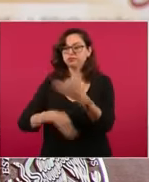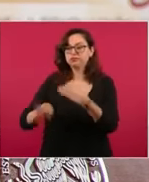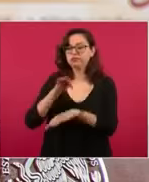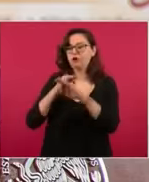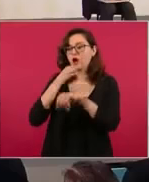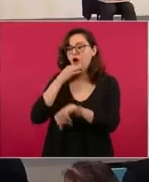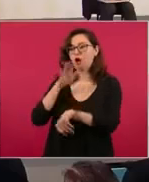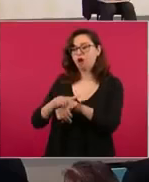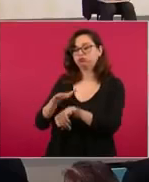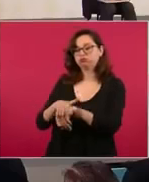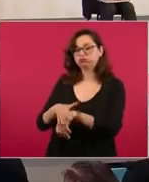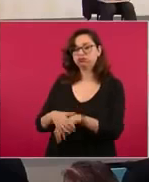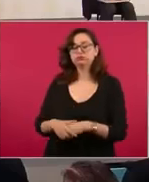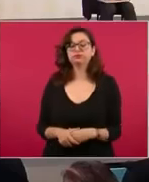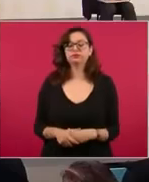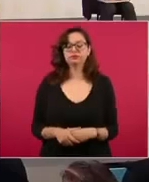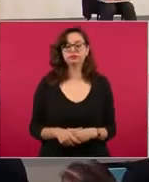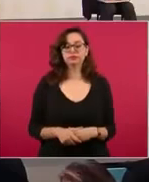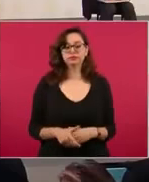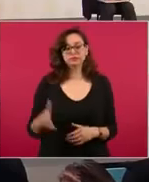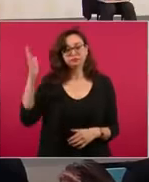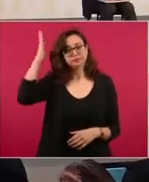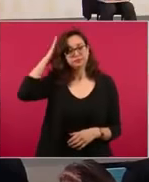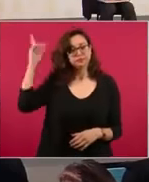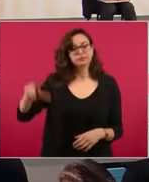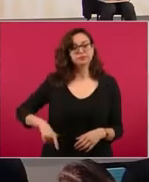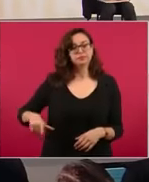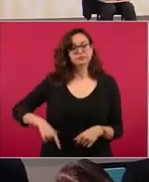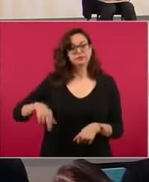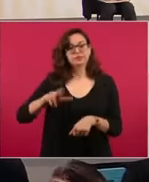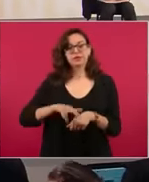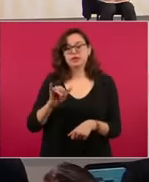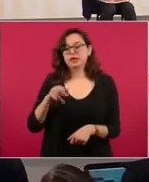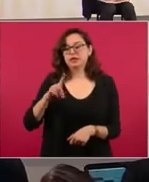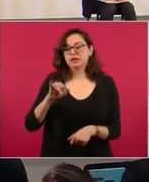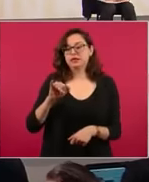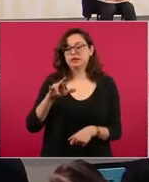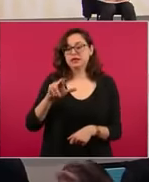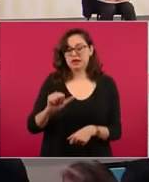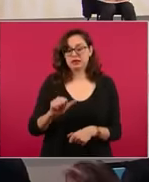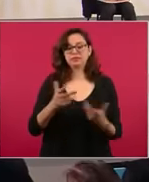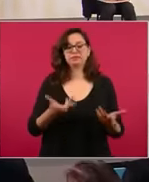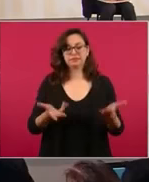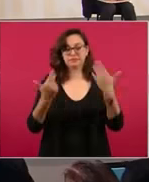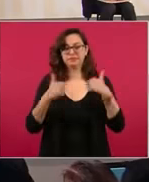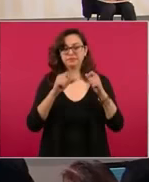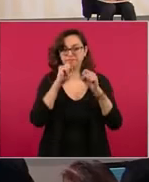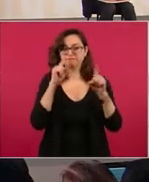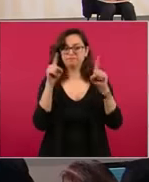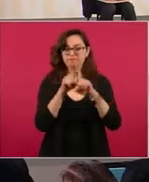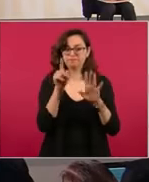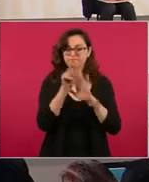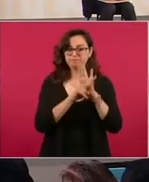Indira Vizcaín. Bueno, podemos pasar a la siguiente. También tenemos un reporte sobre esto.